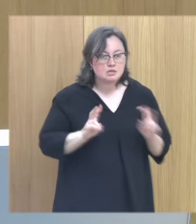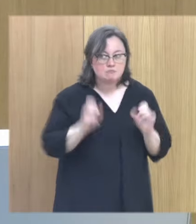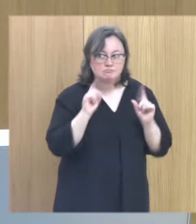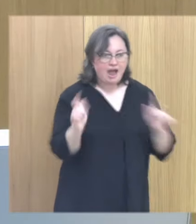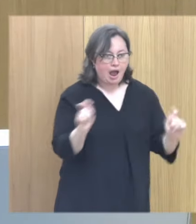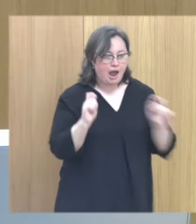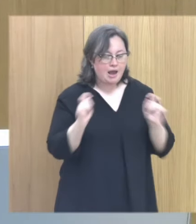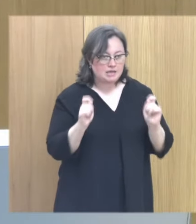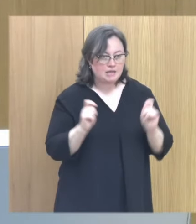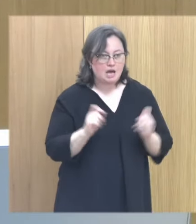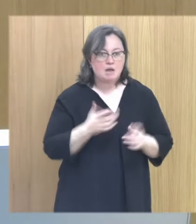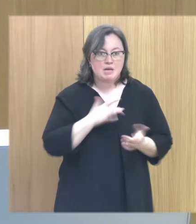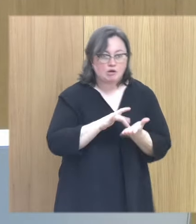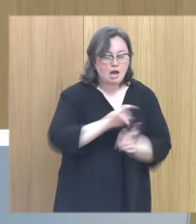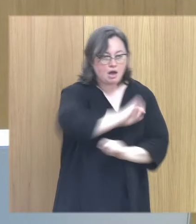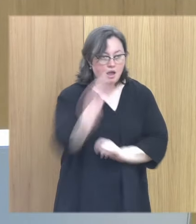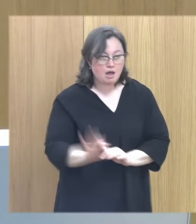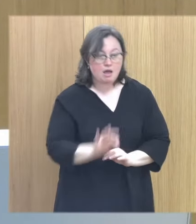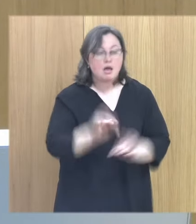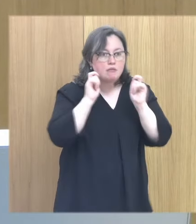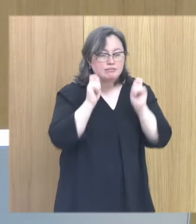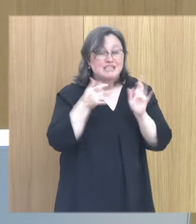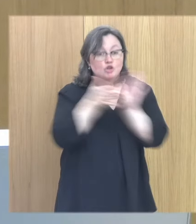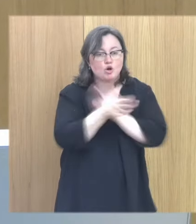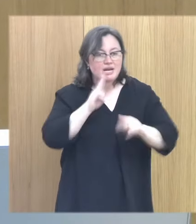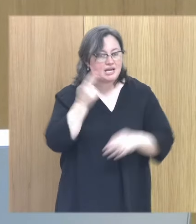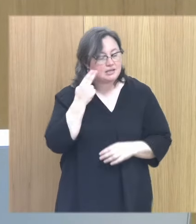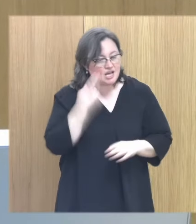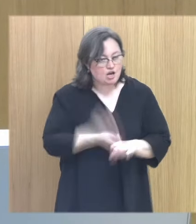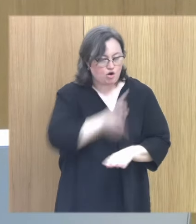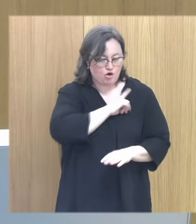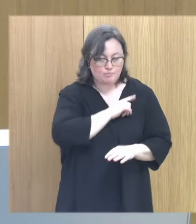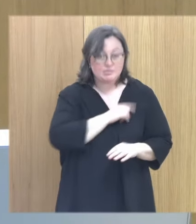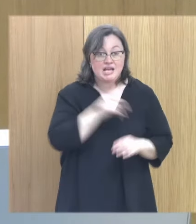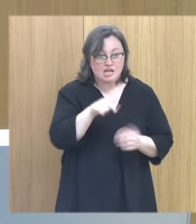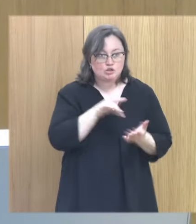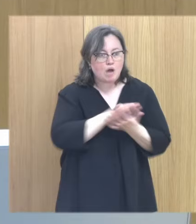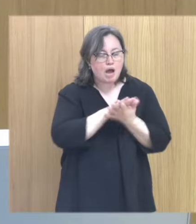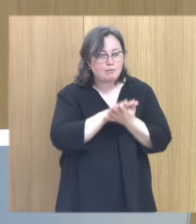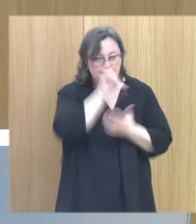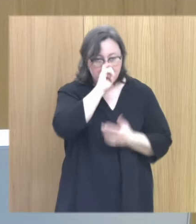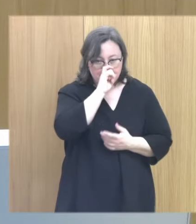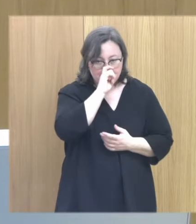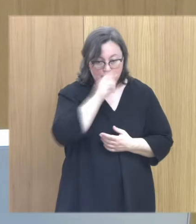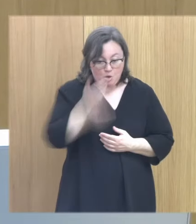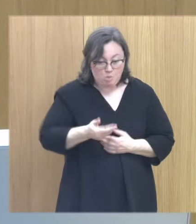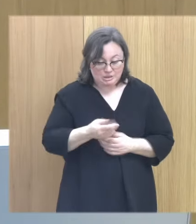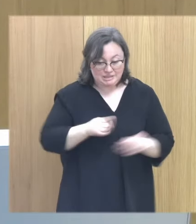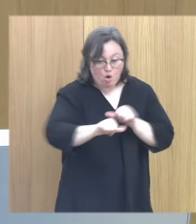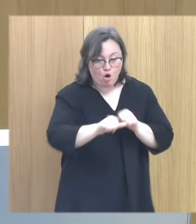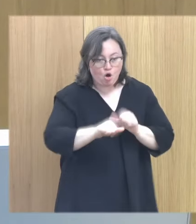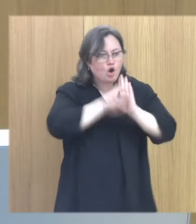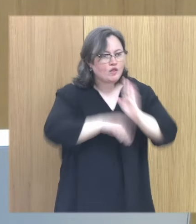y permanentemente en vigilancia. Eso es terror. Así que esa es una de las cosas que uno tiene que tener. Luego, cuando veamos las